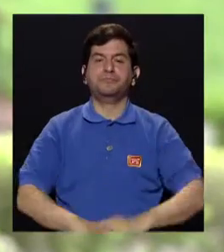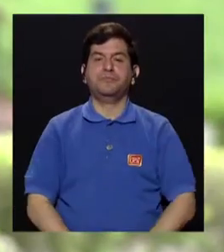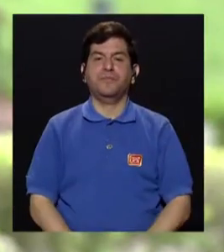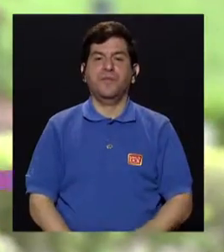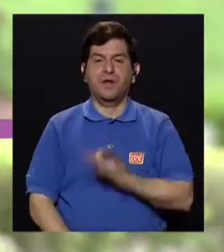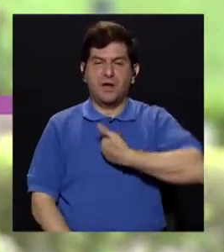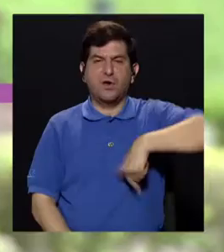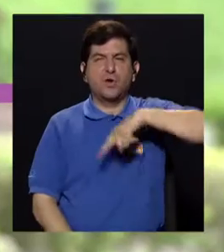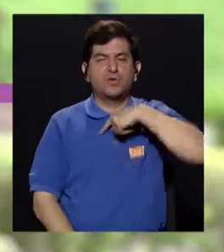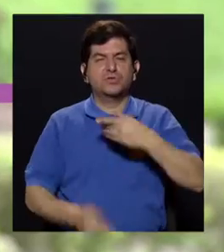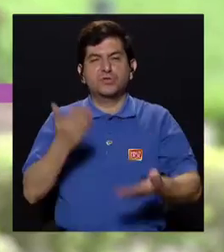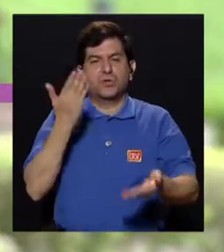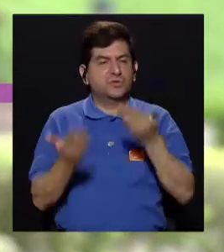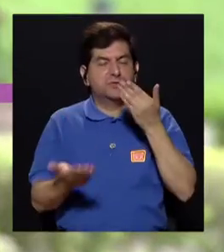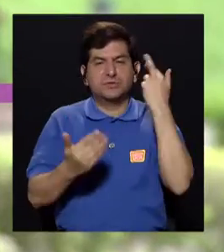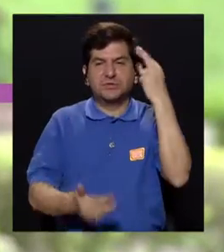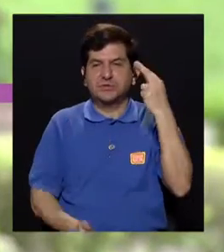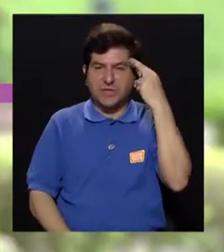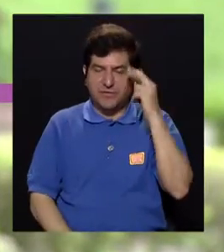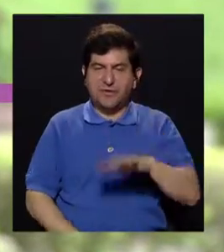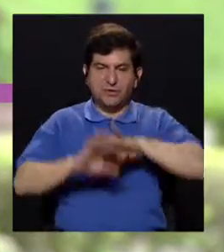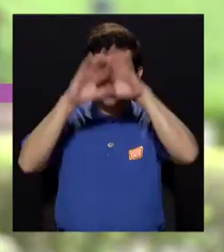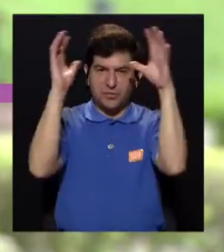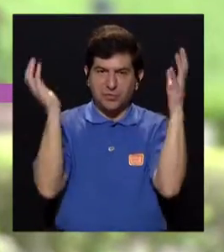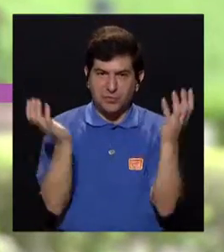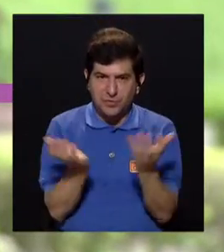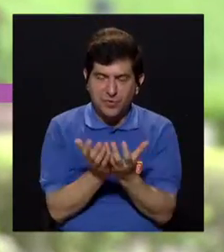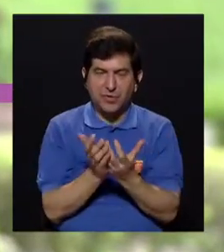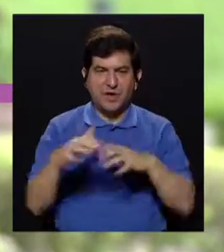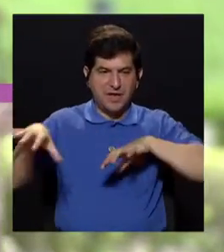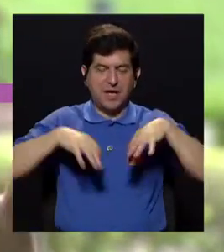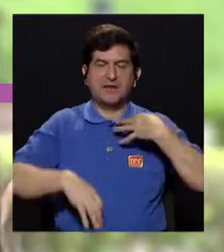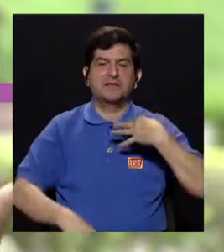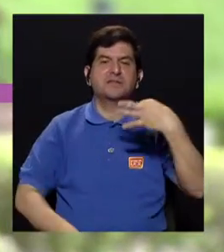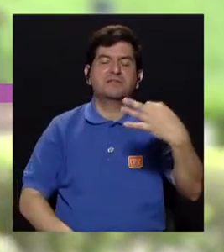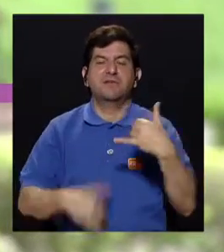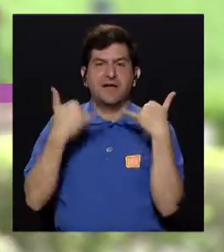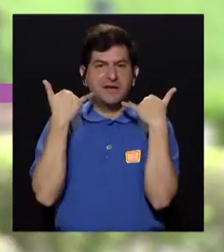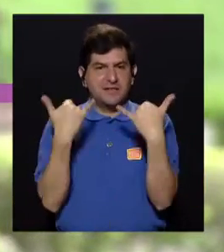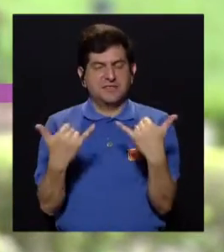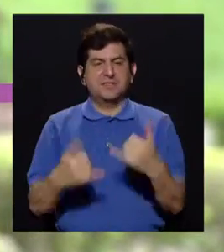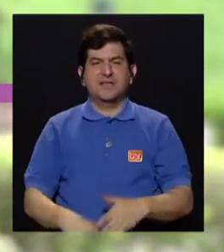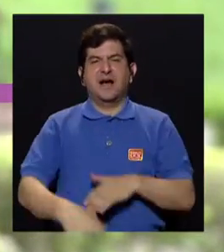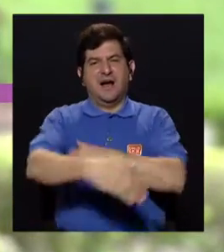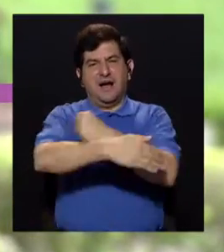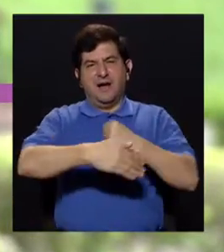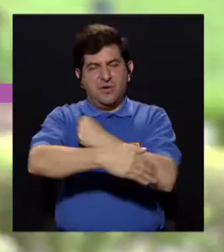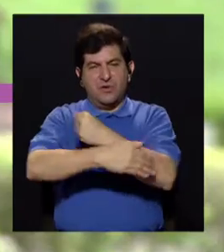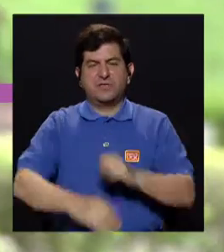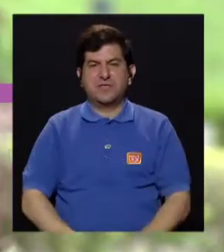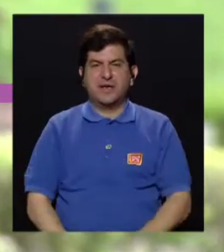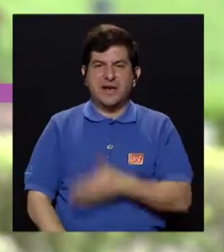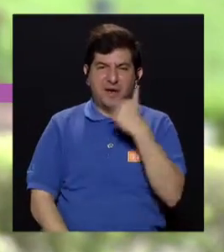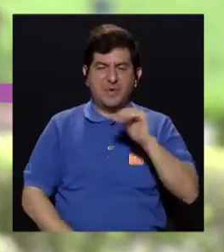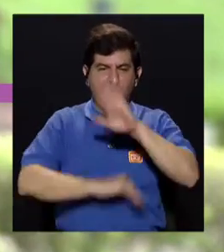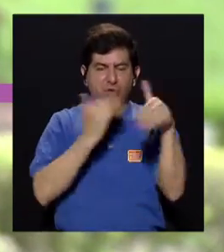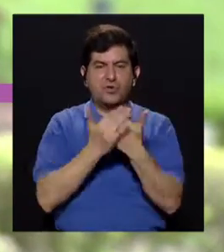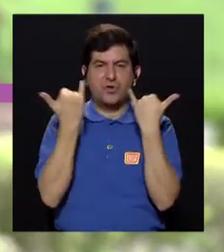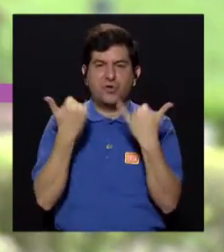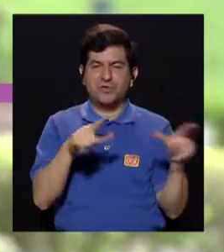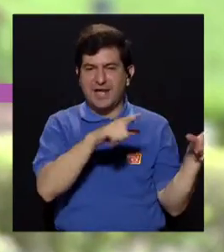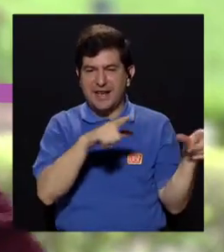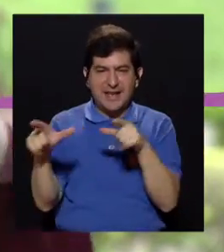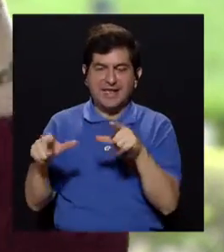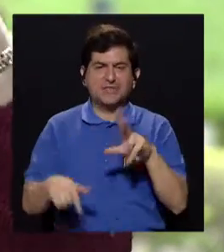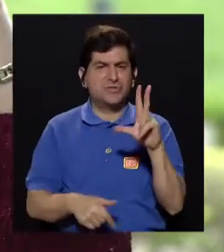y es que tal vez hemos perdido, ¿verdad? Por el mismo, la misma globalización, el mismo ajetreo diario, doña Alicia, ya ahora cocinaré más fácil todo preparado